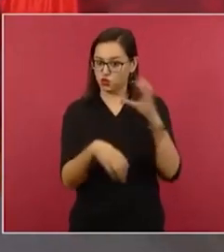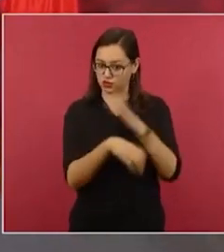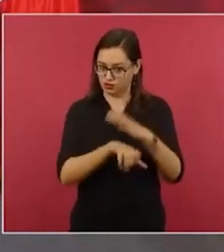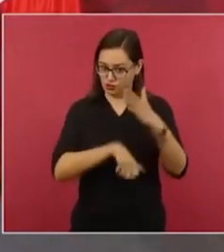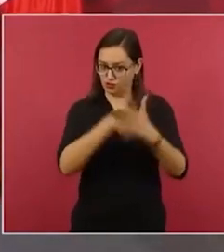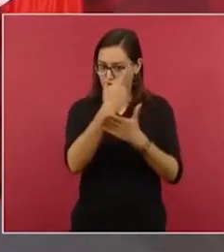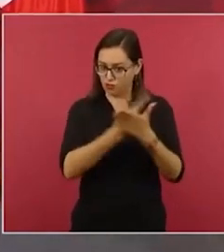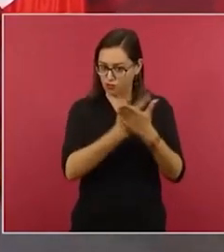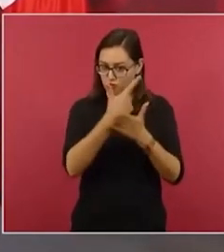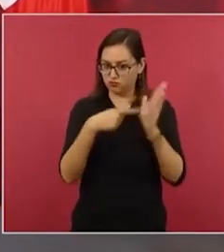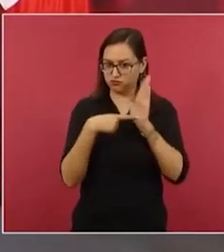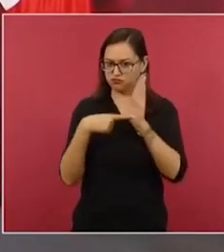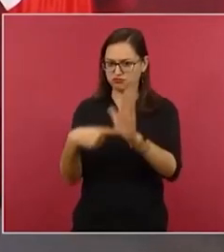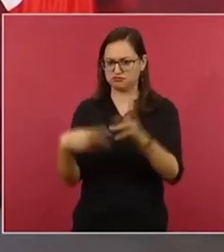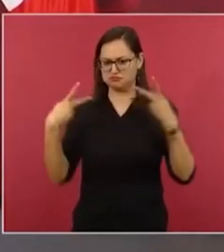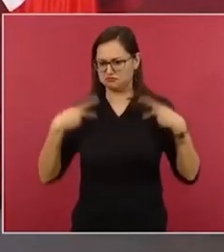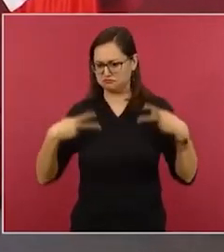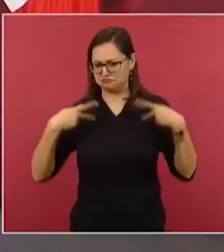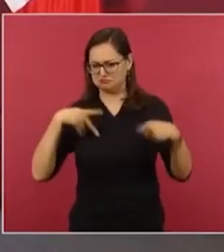y no es nada personal